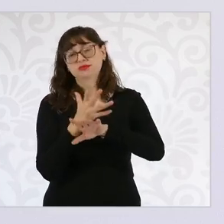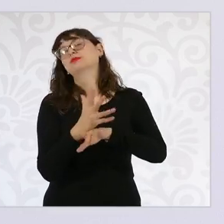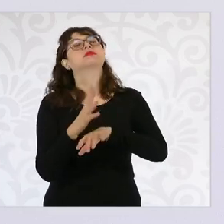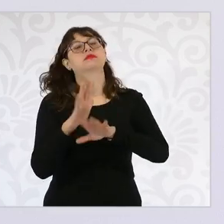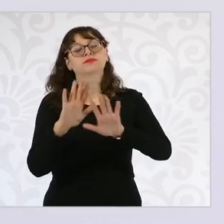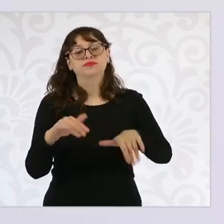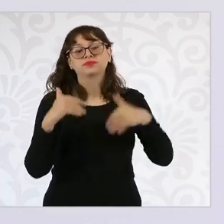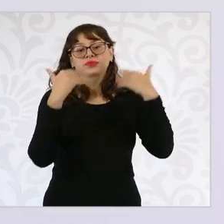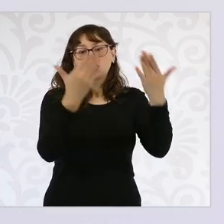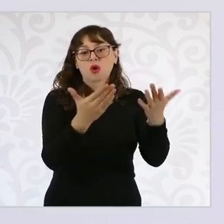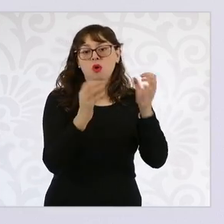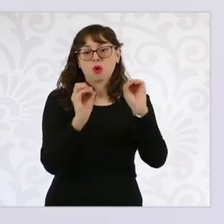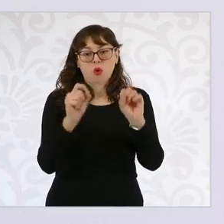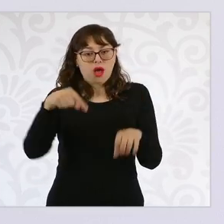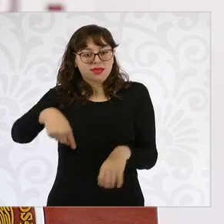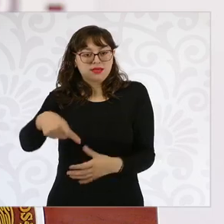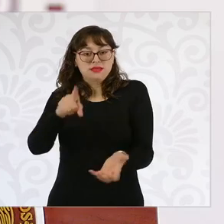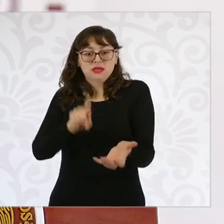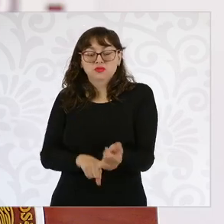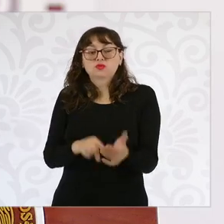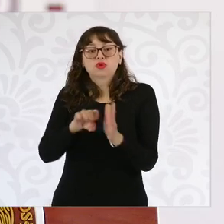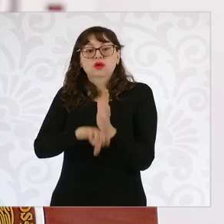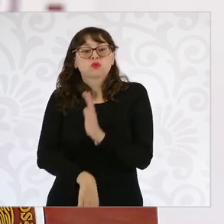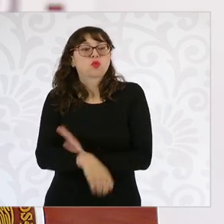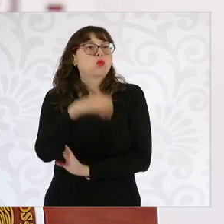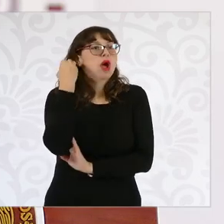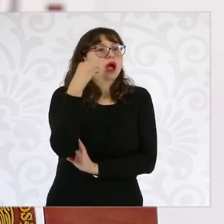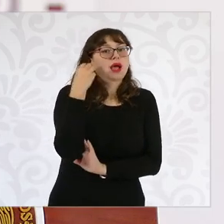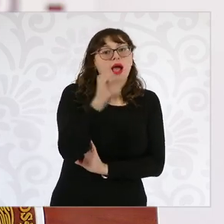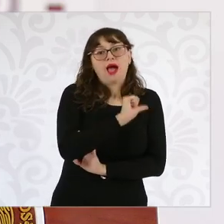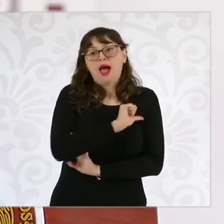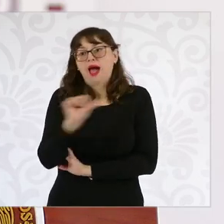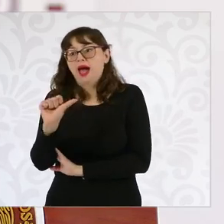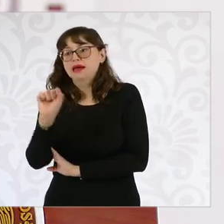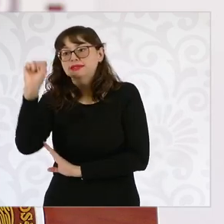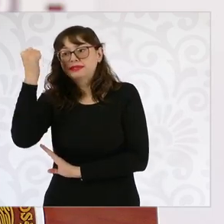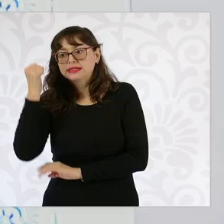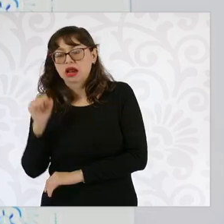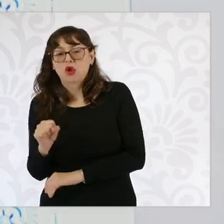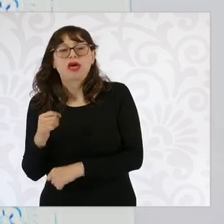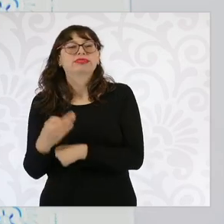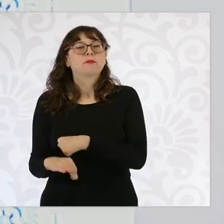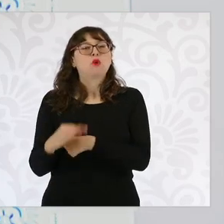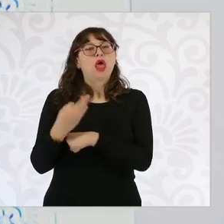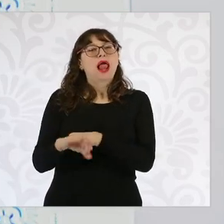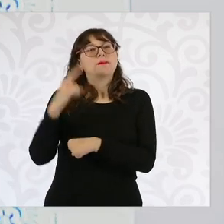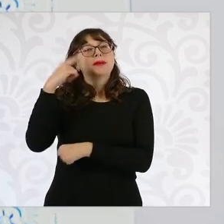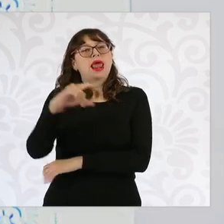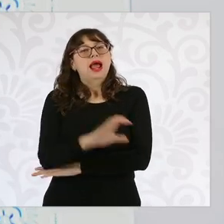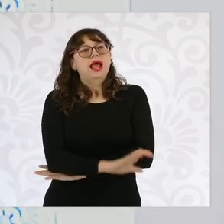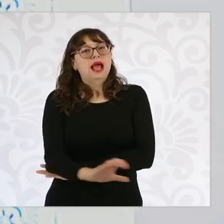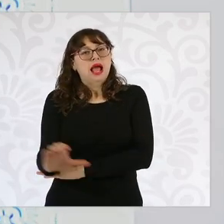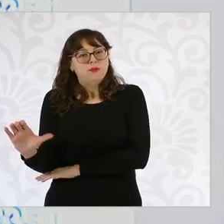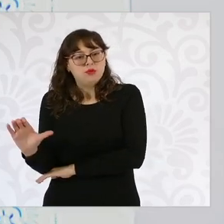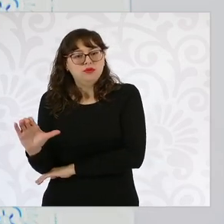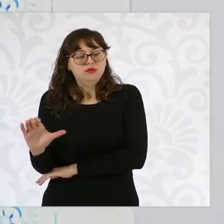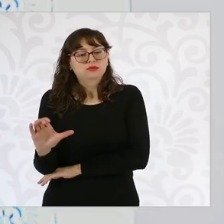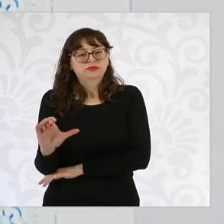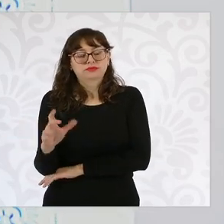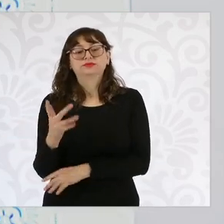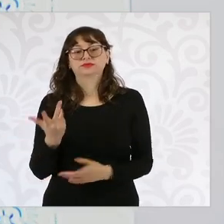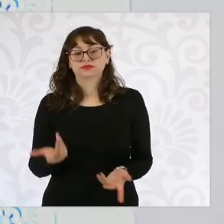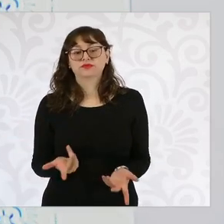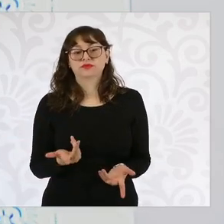Viajan de Oaxaca a Sinaloa o a otros estados de la República. Sinaloa es uno de